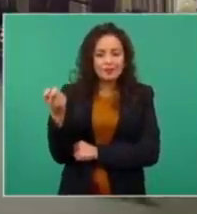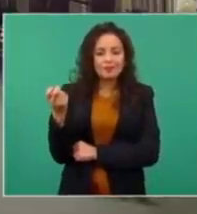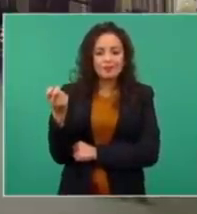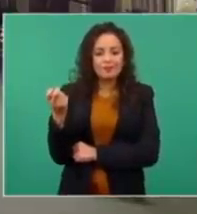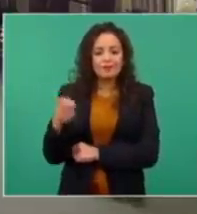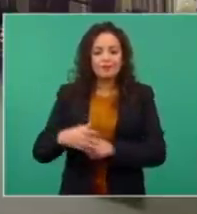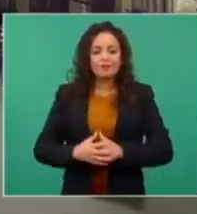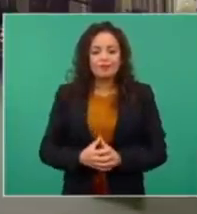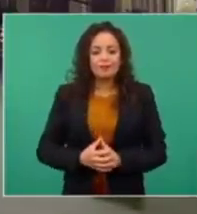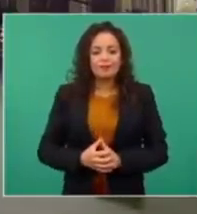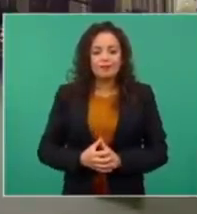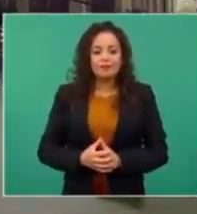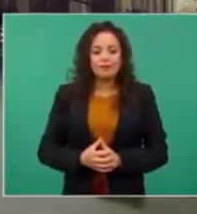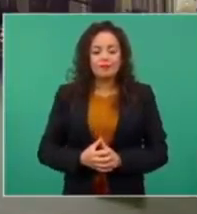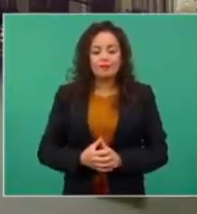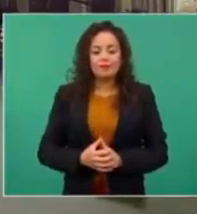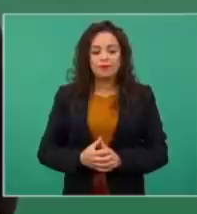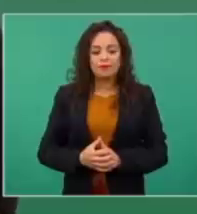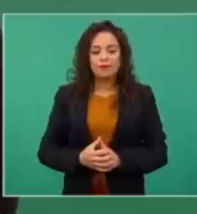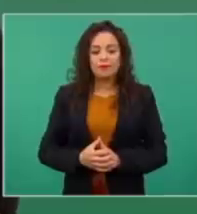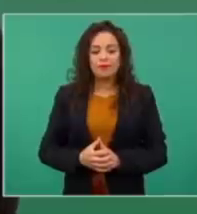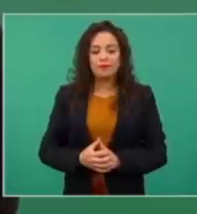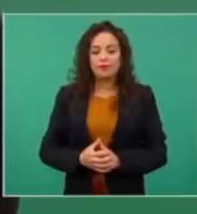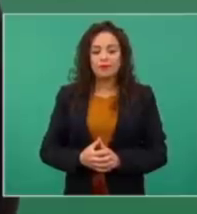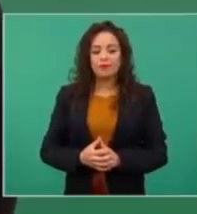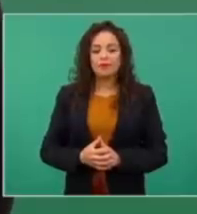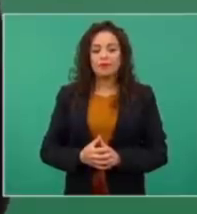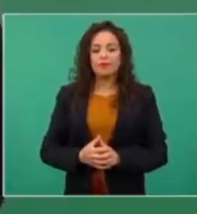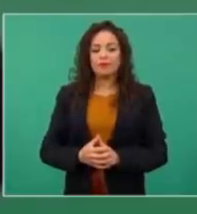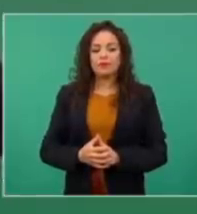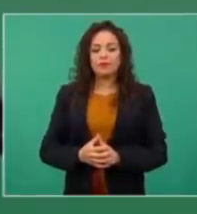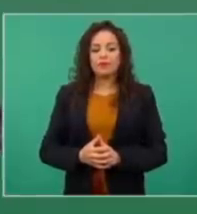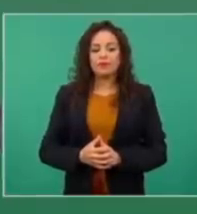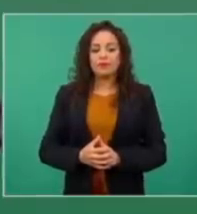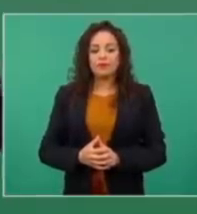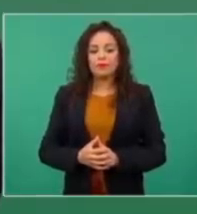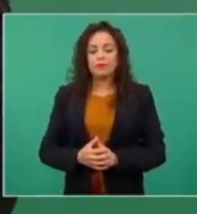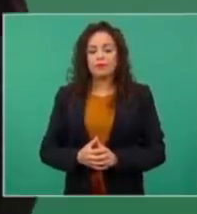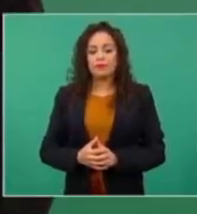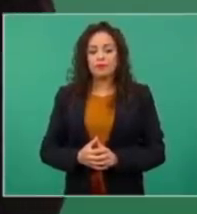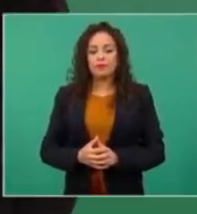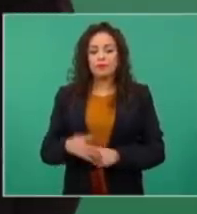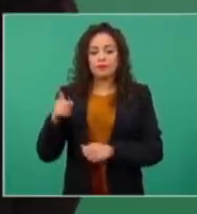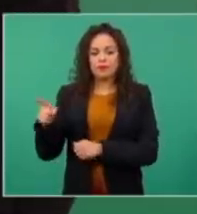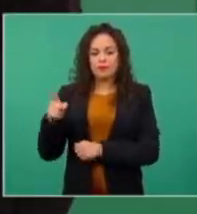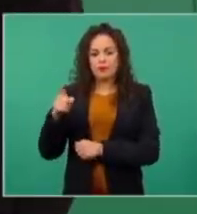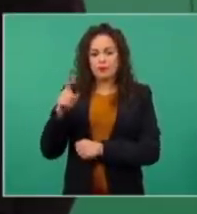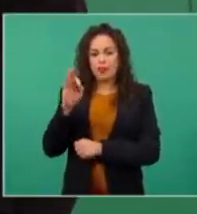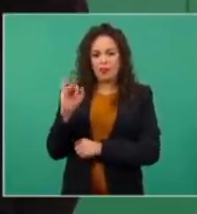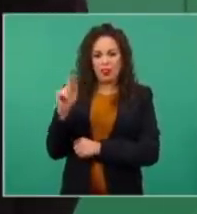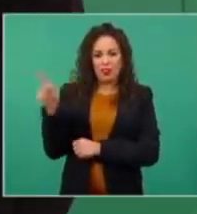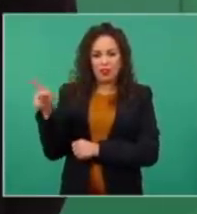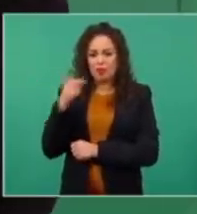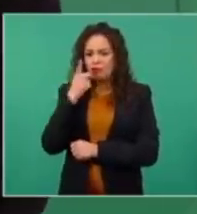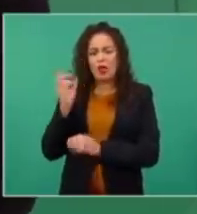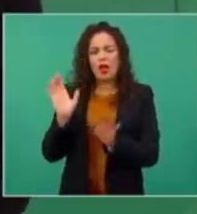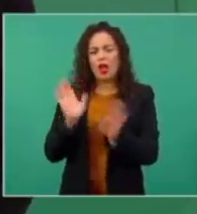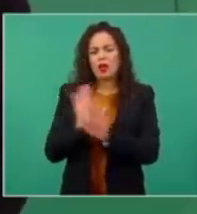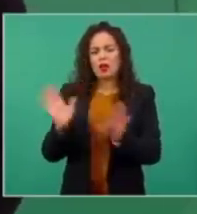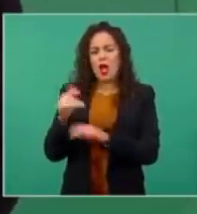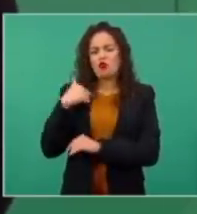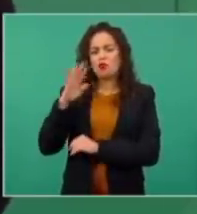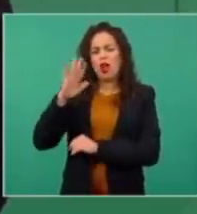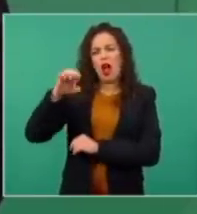Entonces, era Chauvet, secretario de Gobernación. Y dijo, Fix, que no, que ya estaba grande, que no,